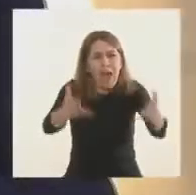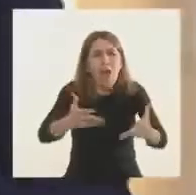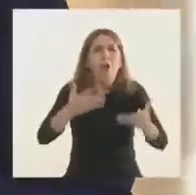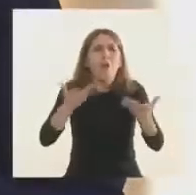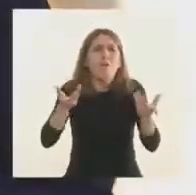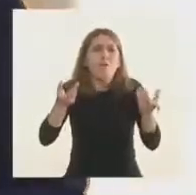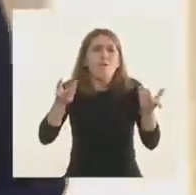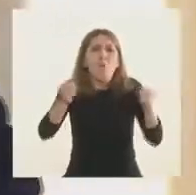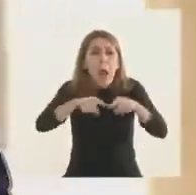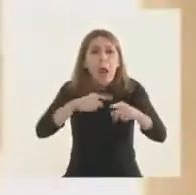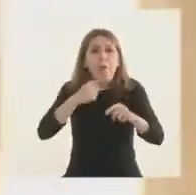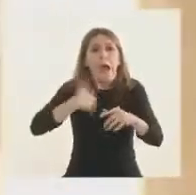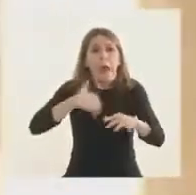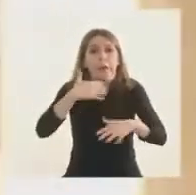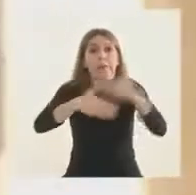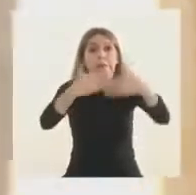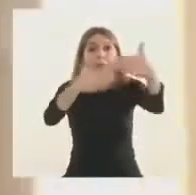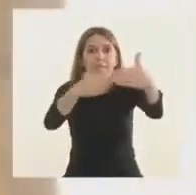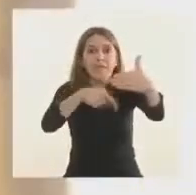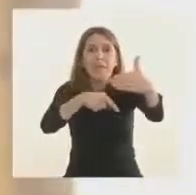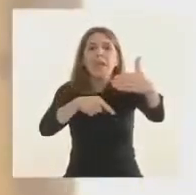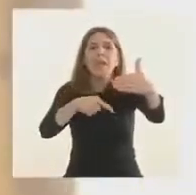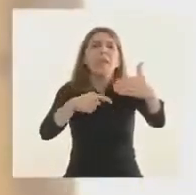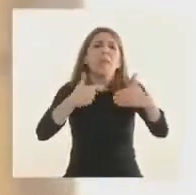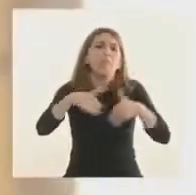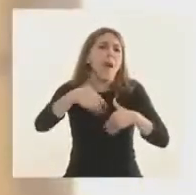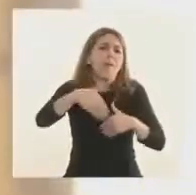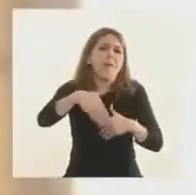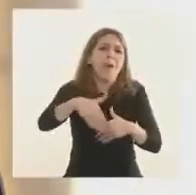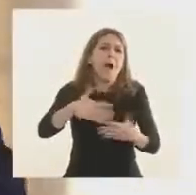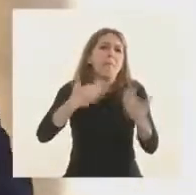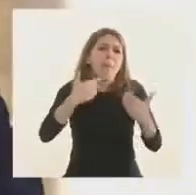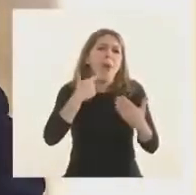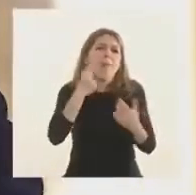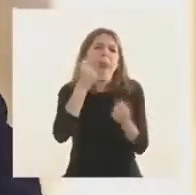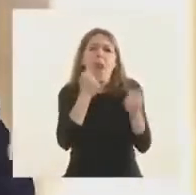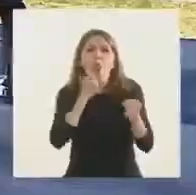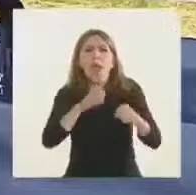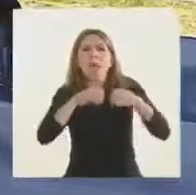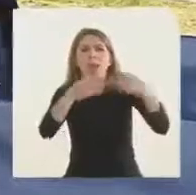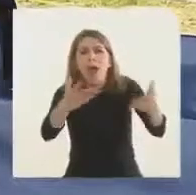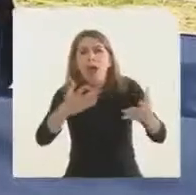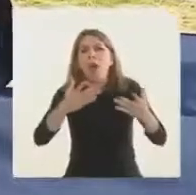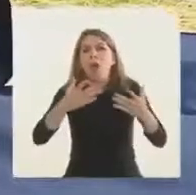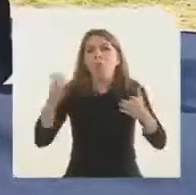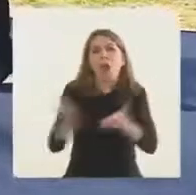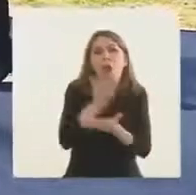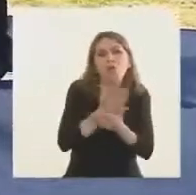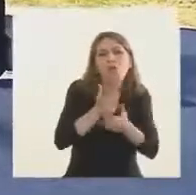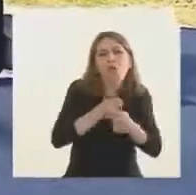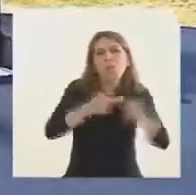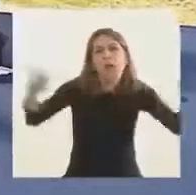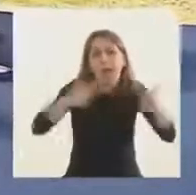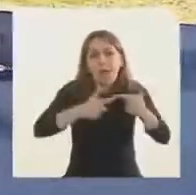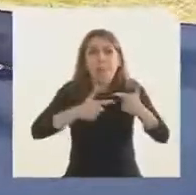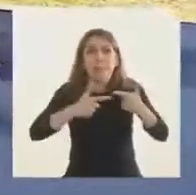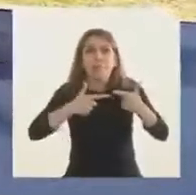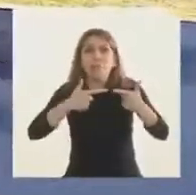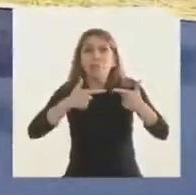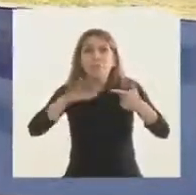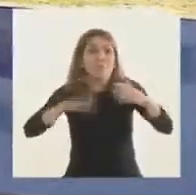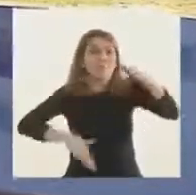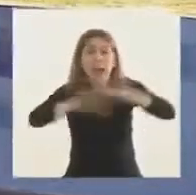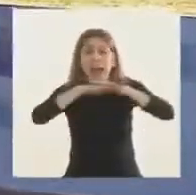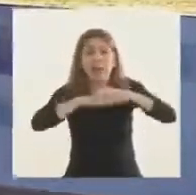argentina y la tan pronto podamos ponerla en marcha para que toda nuestra fuerza productiva funcione al máximo